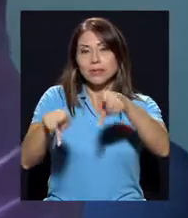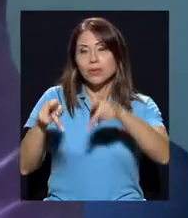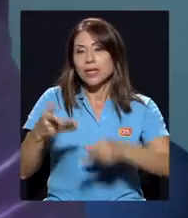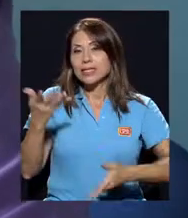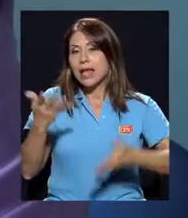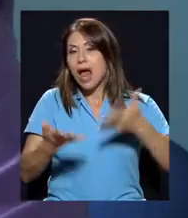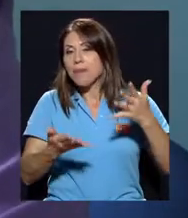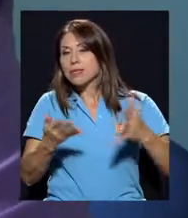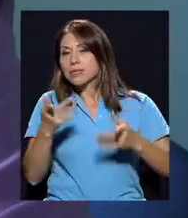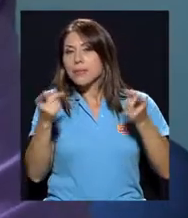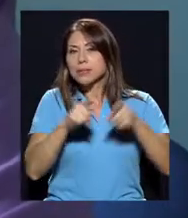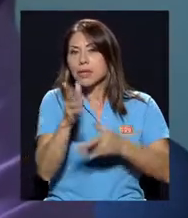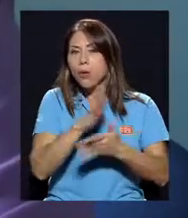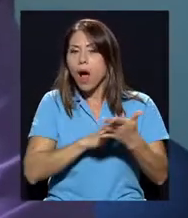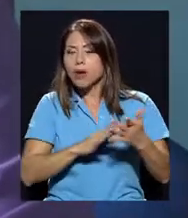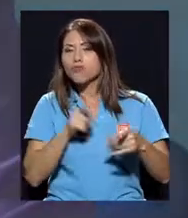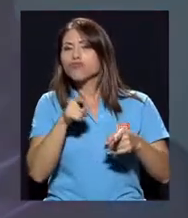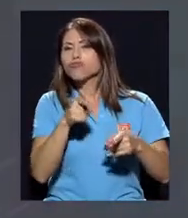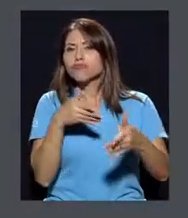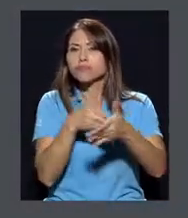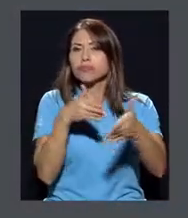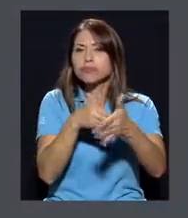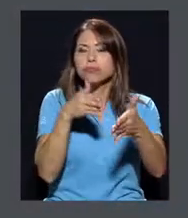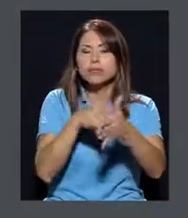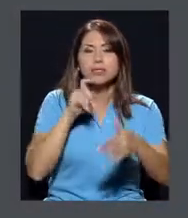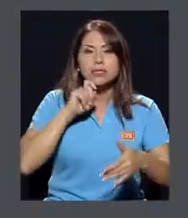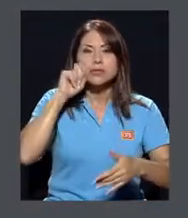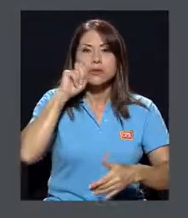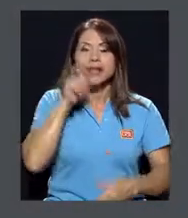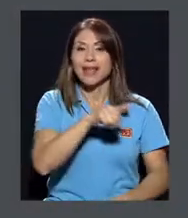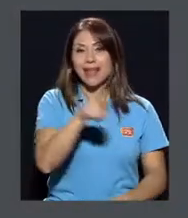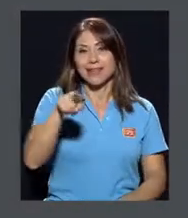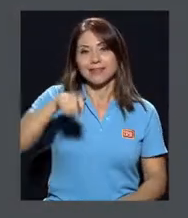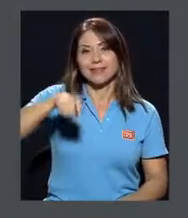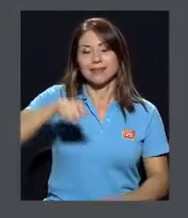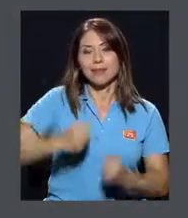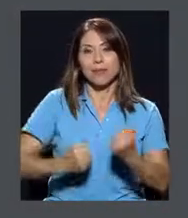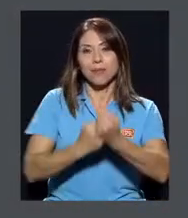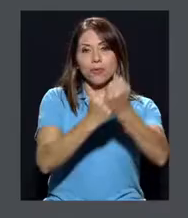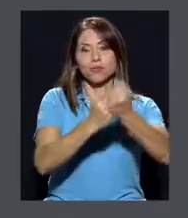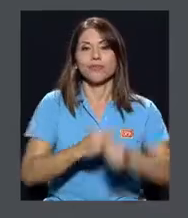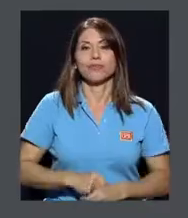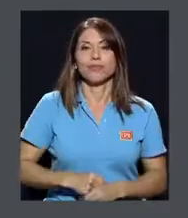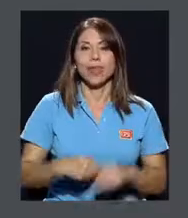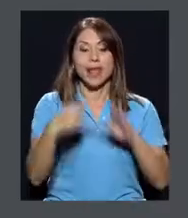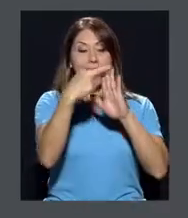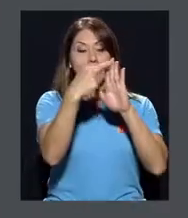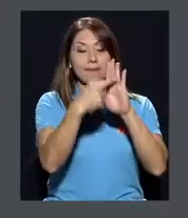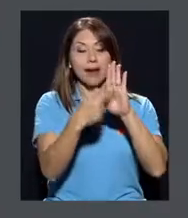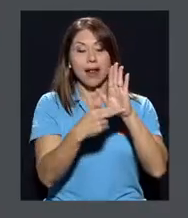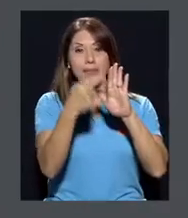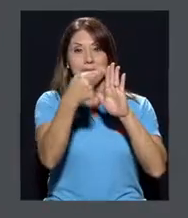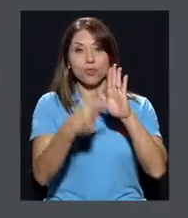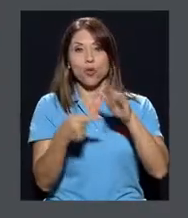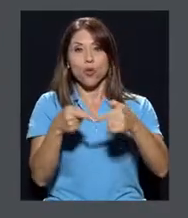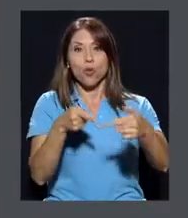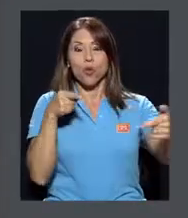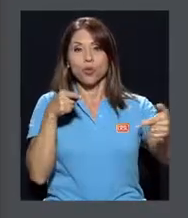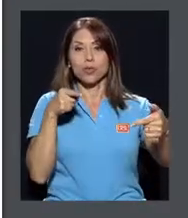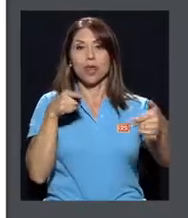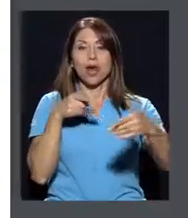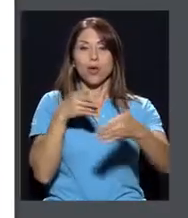un presunto hostigamiento sexual necesitan ese apoyo. El reglamento contra el hostigamiento sexual